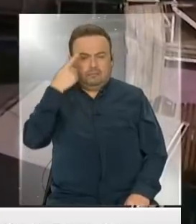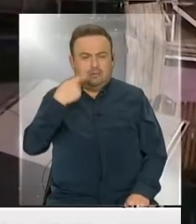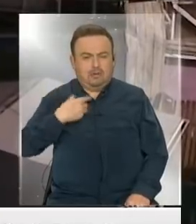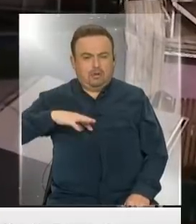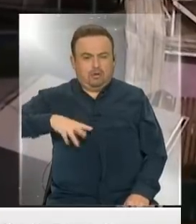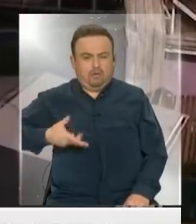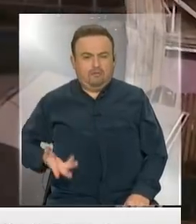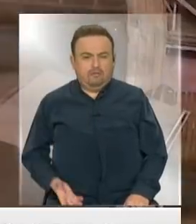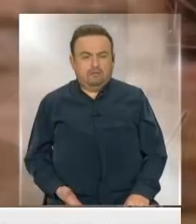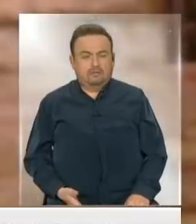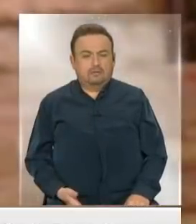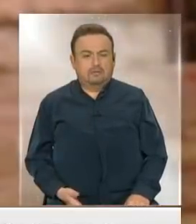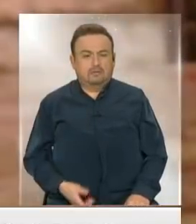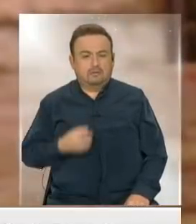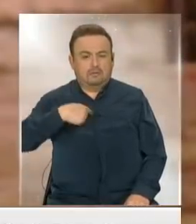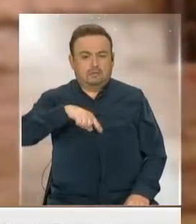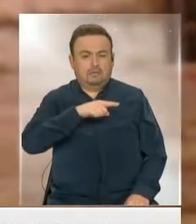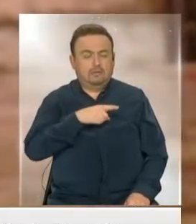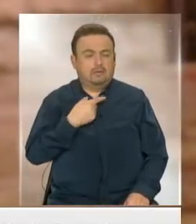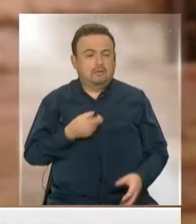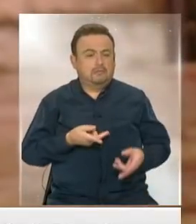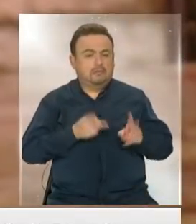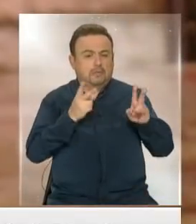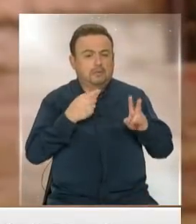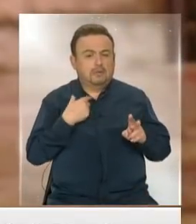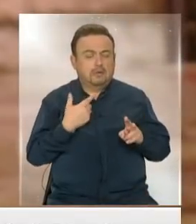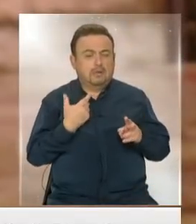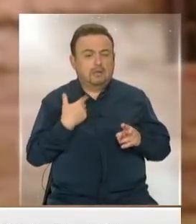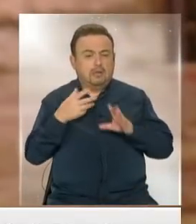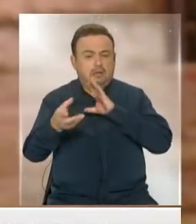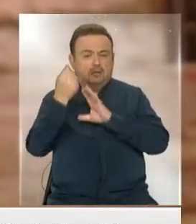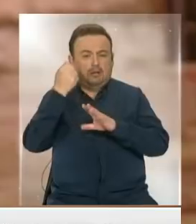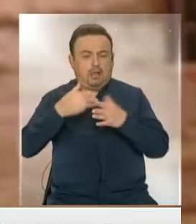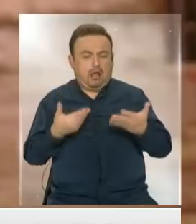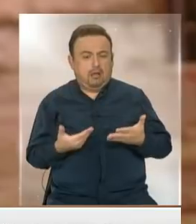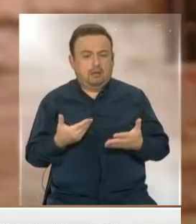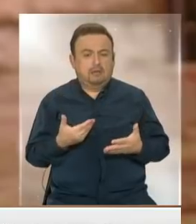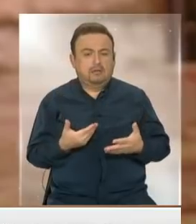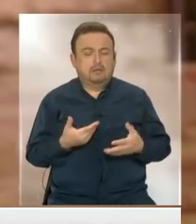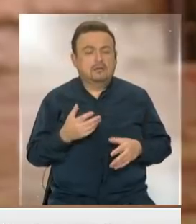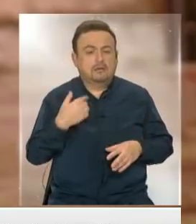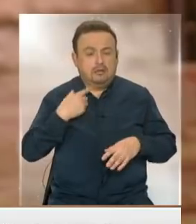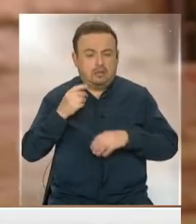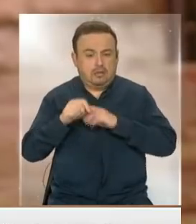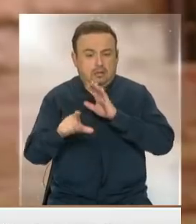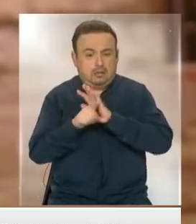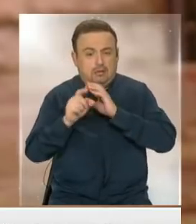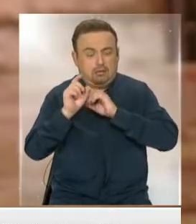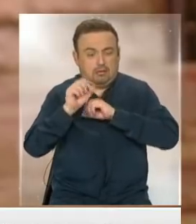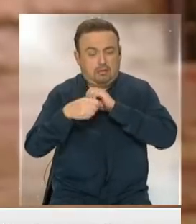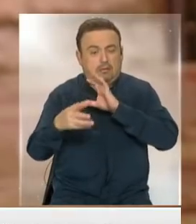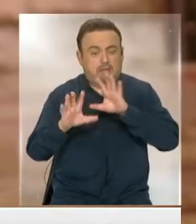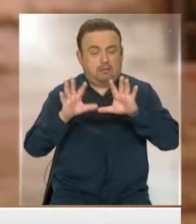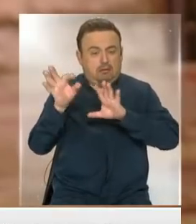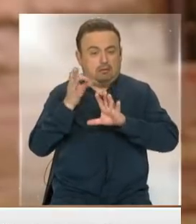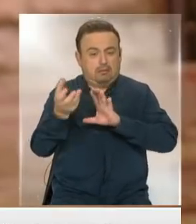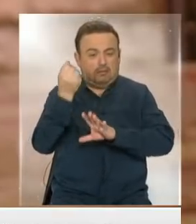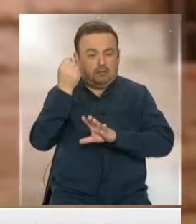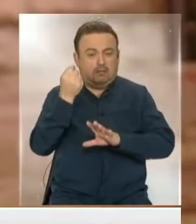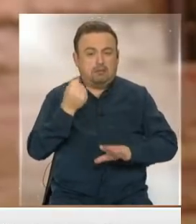robo con ley. A nosotros no se nos permite retirar fondos hasta ahora, que se aprobó esta ley que se puede retirar el 10%.